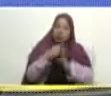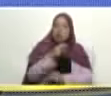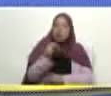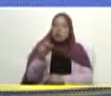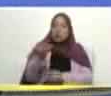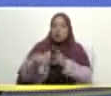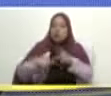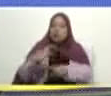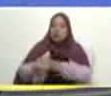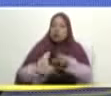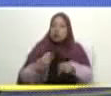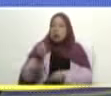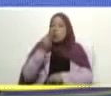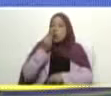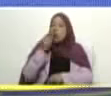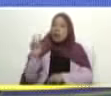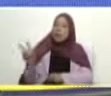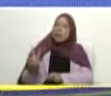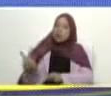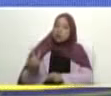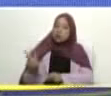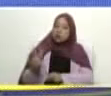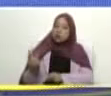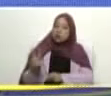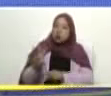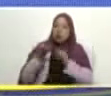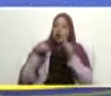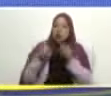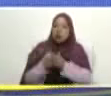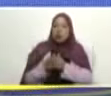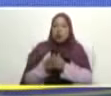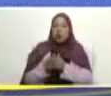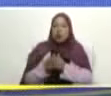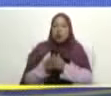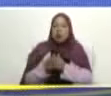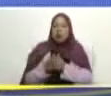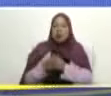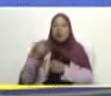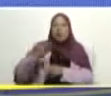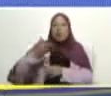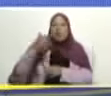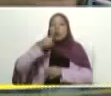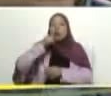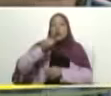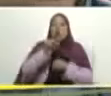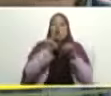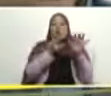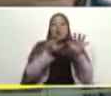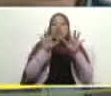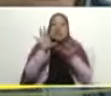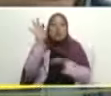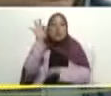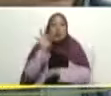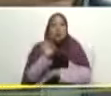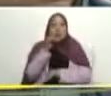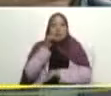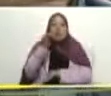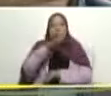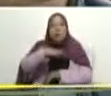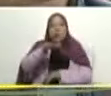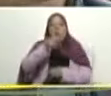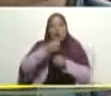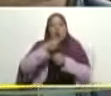de producción de alimentos en venezuela para venezuela cuando estábamos importando el 85% pleno